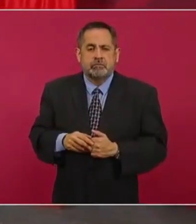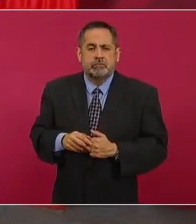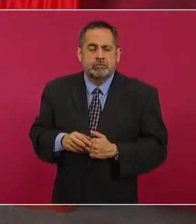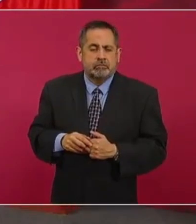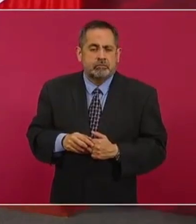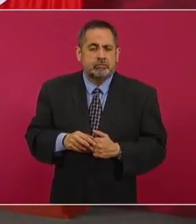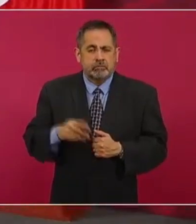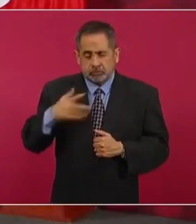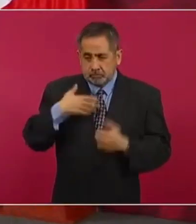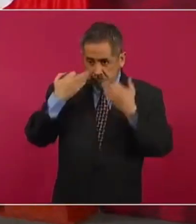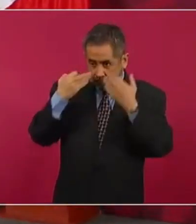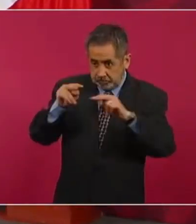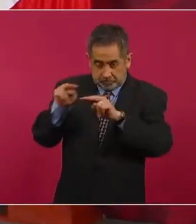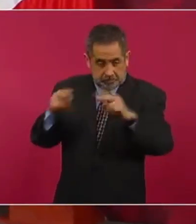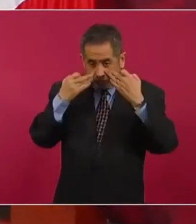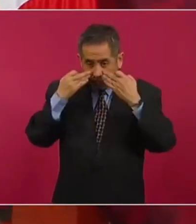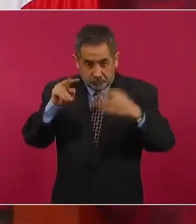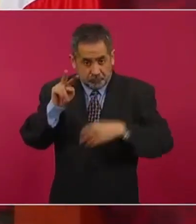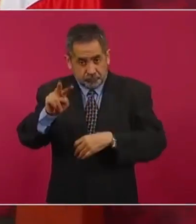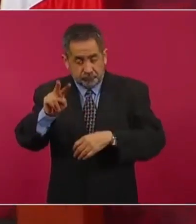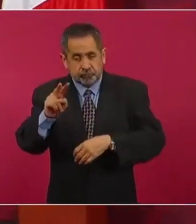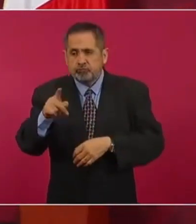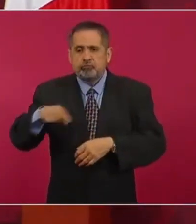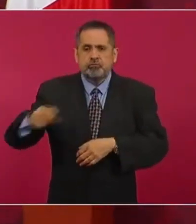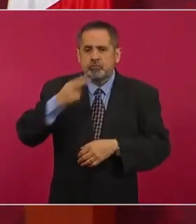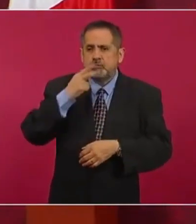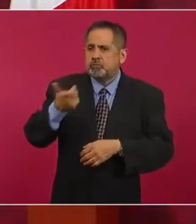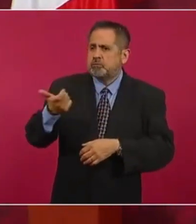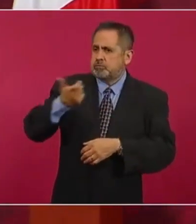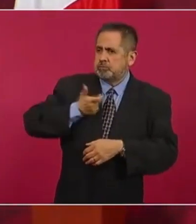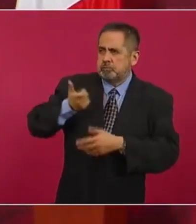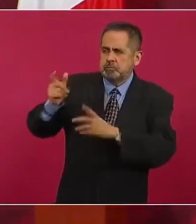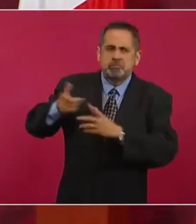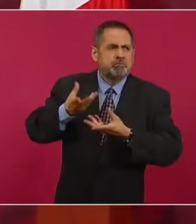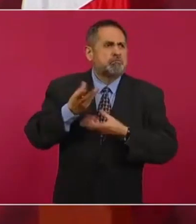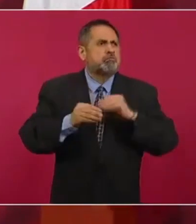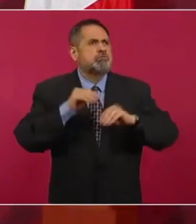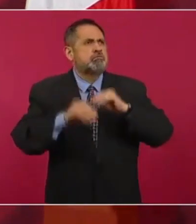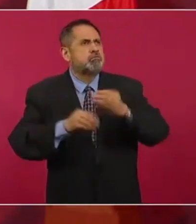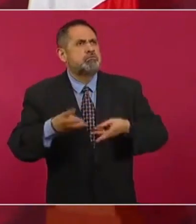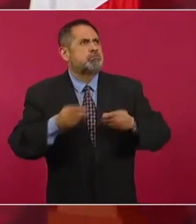Y me ha tocado ver cómo utilizan el presupuesto